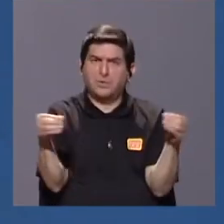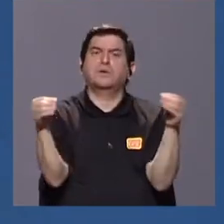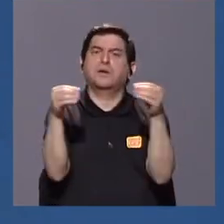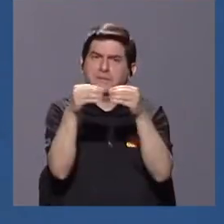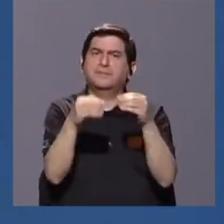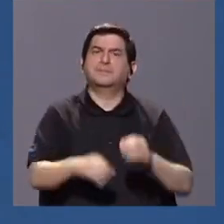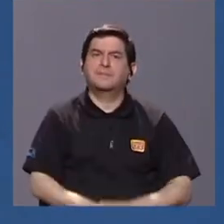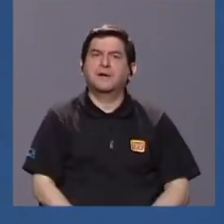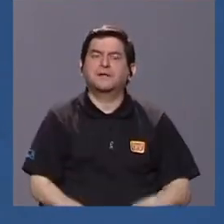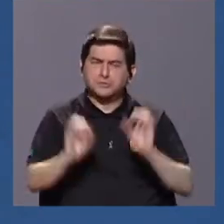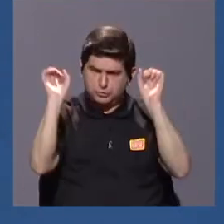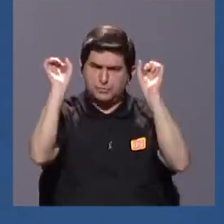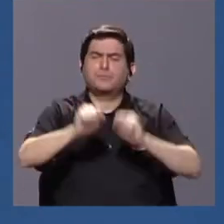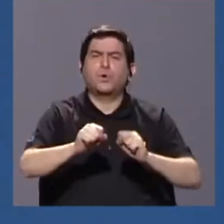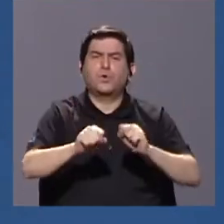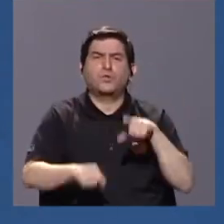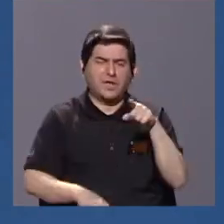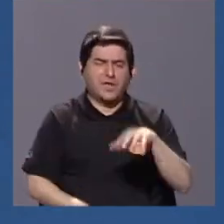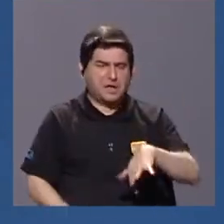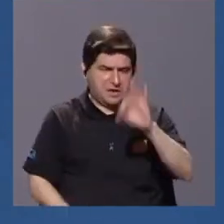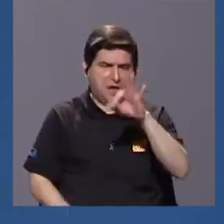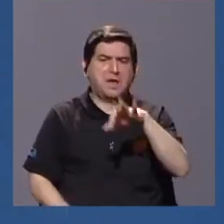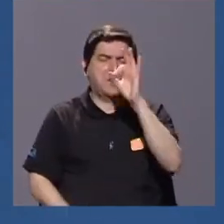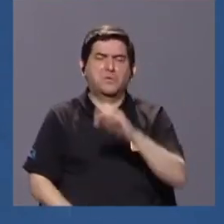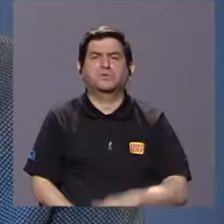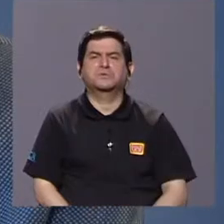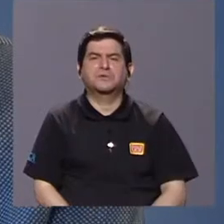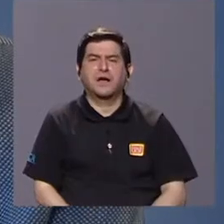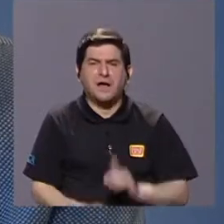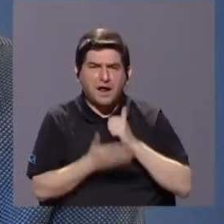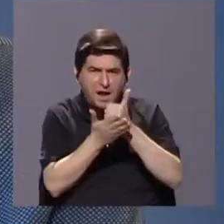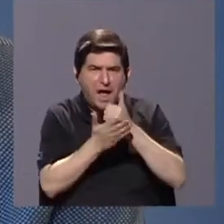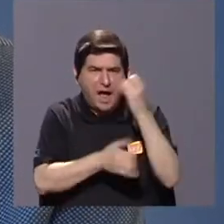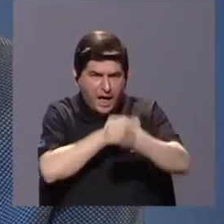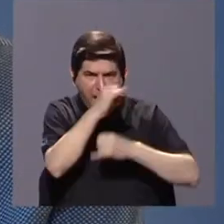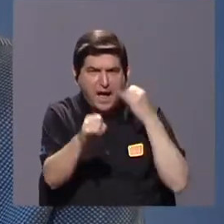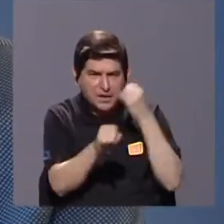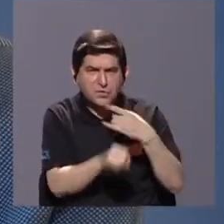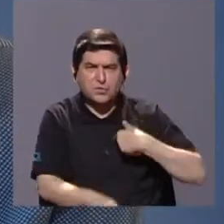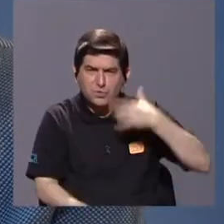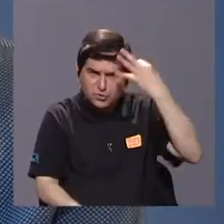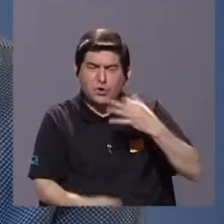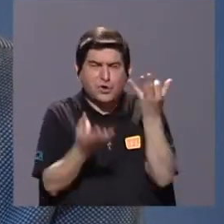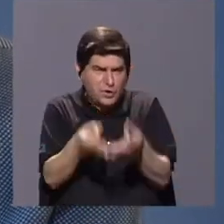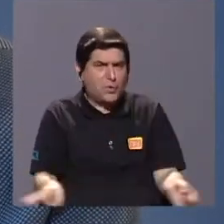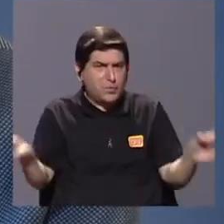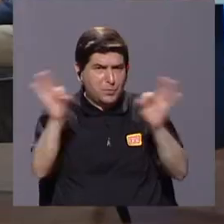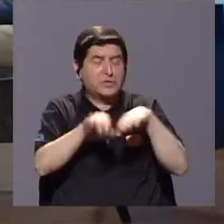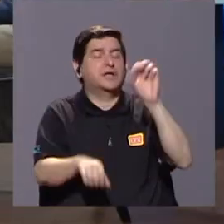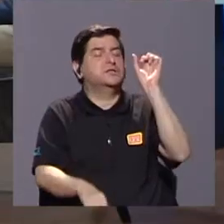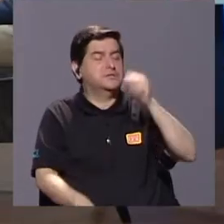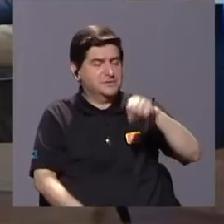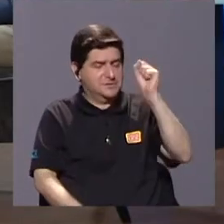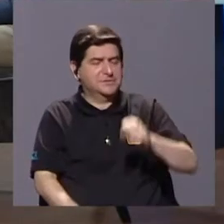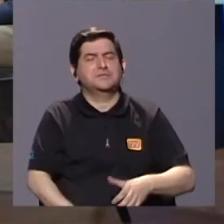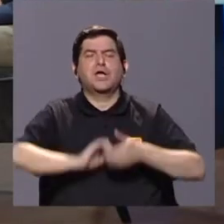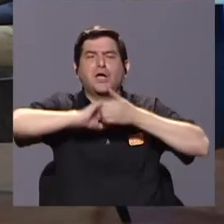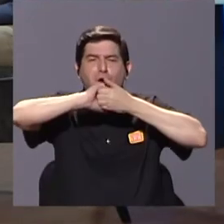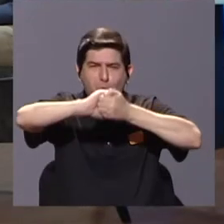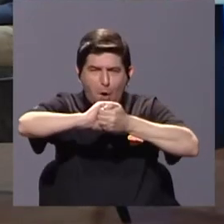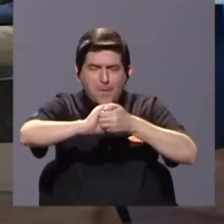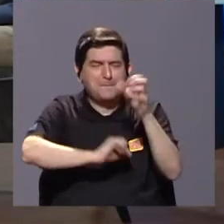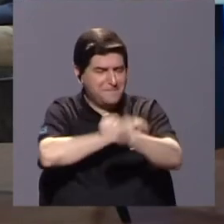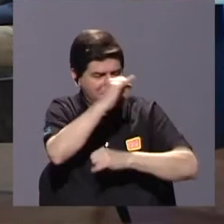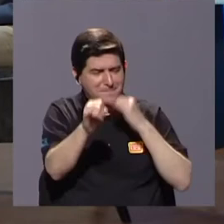es probable encontrar mucha competencia. internacional me imagino que es fundamental. Sí, la colaboración internacional